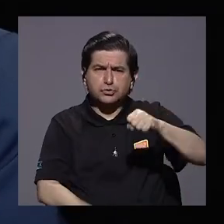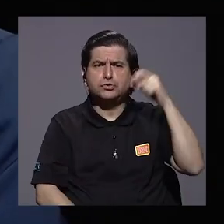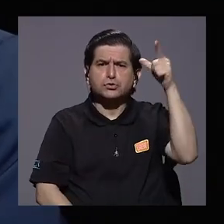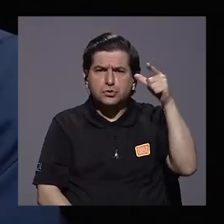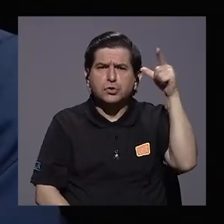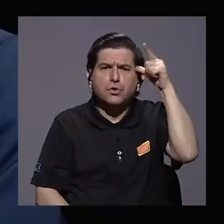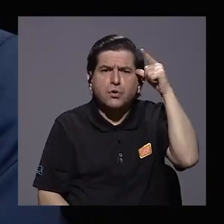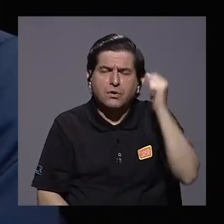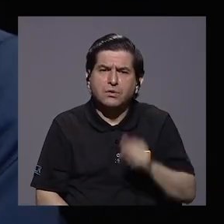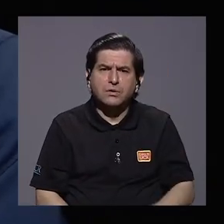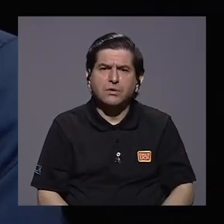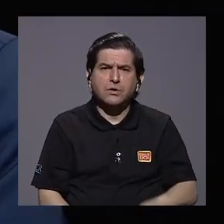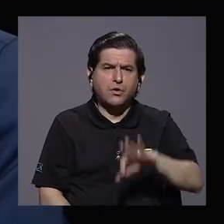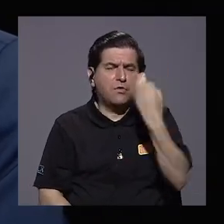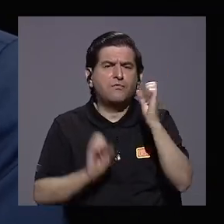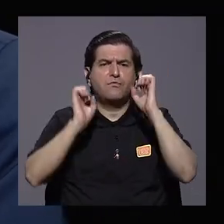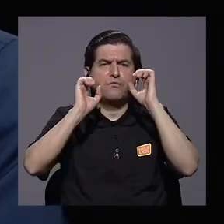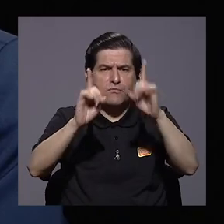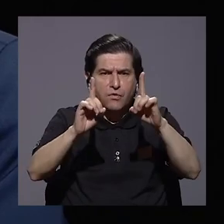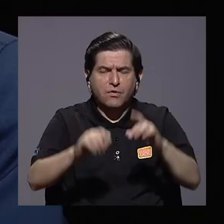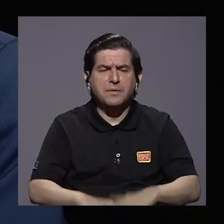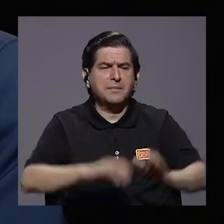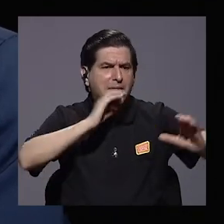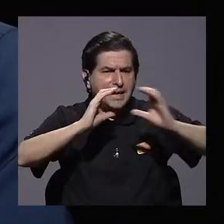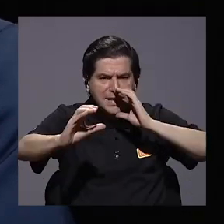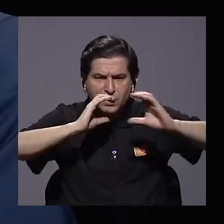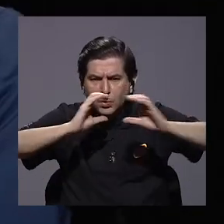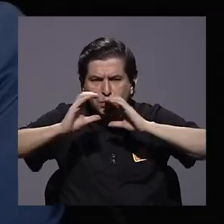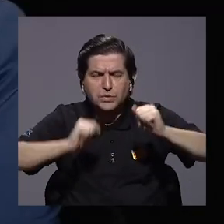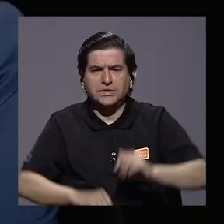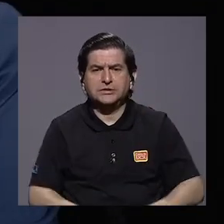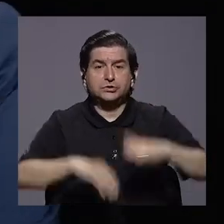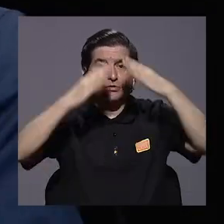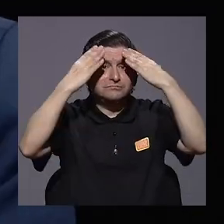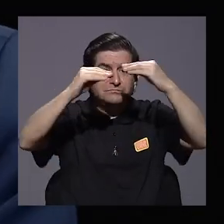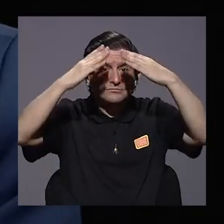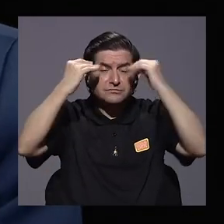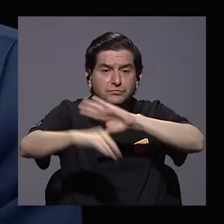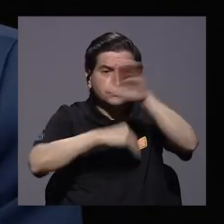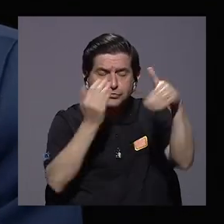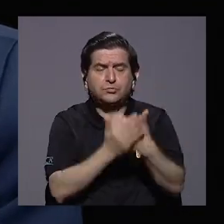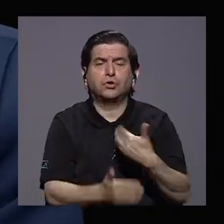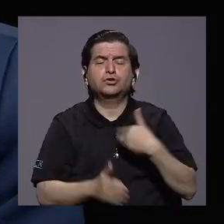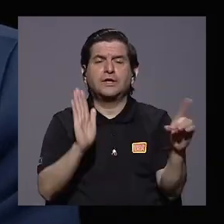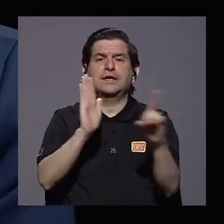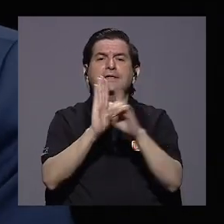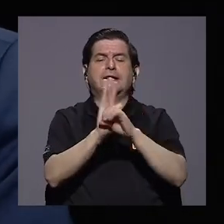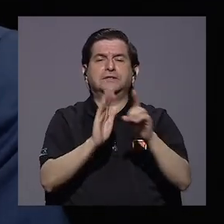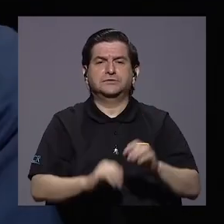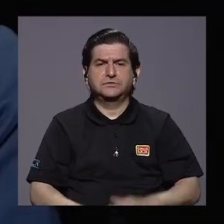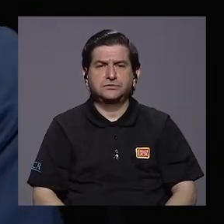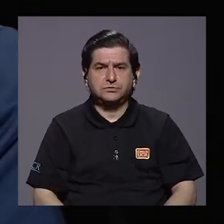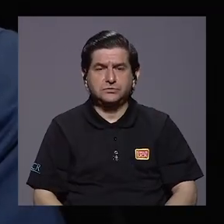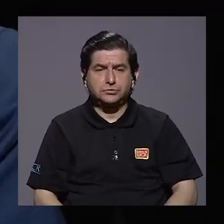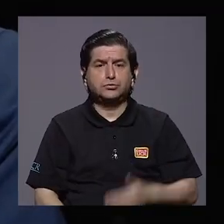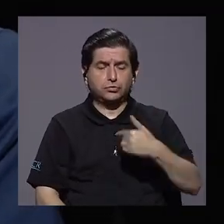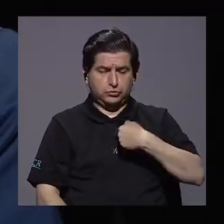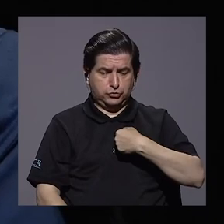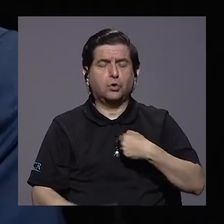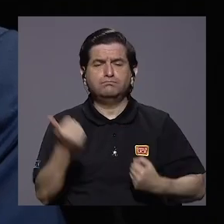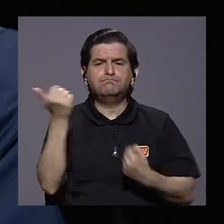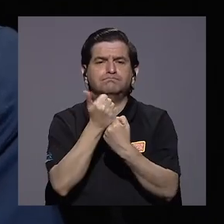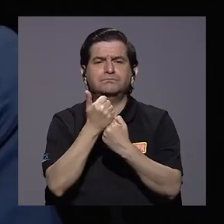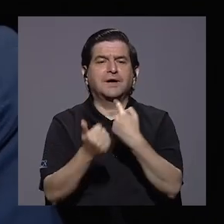un medio de educación, es un medio de comunicación y la información todos lo merecemos tener y por supuesto que contaría con mi apoyo.